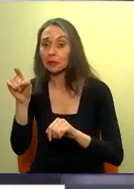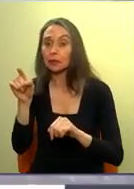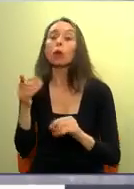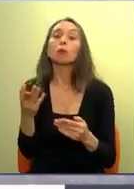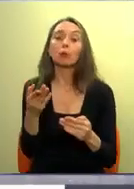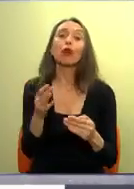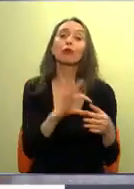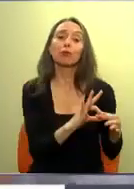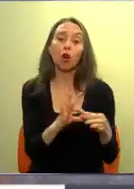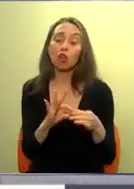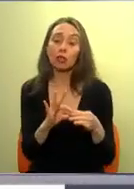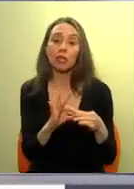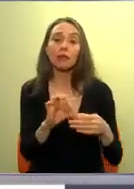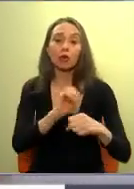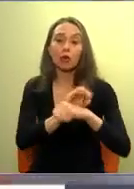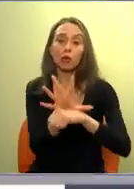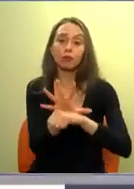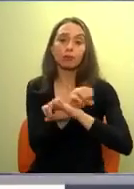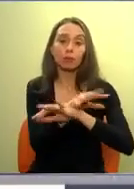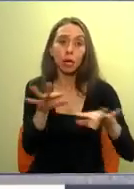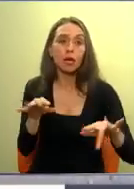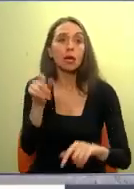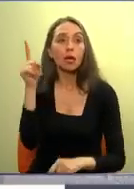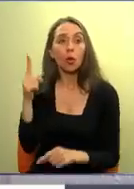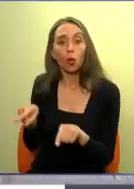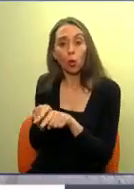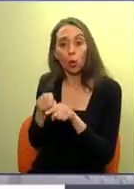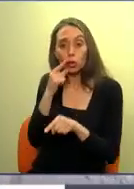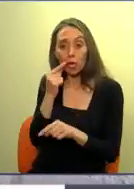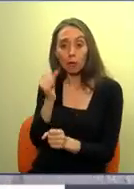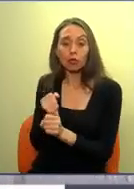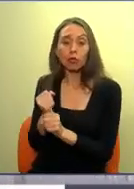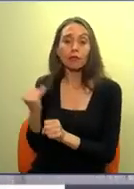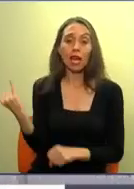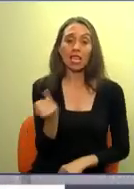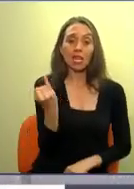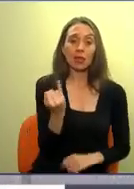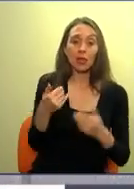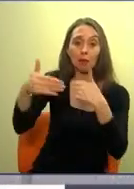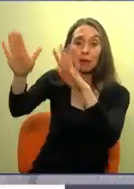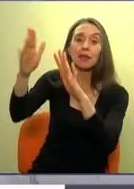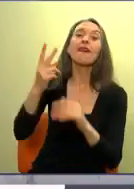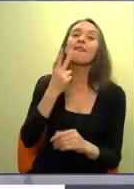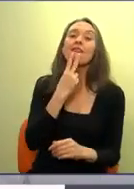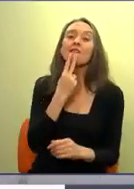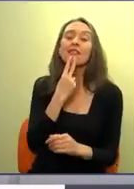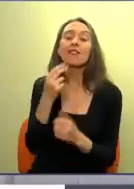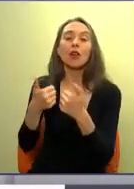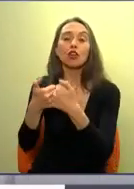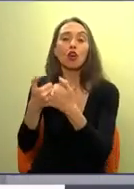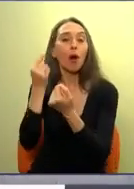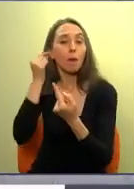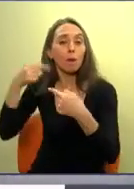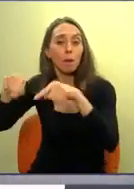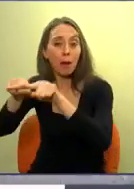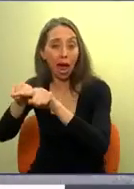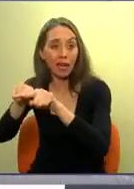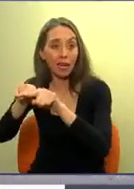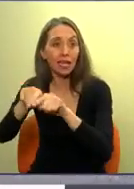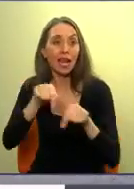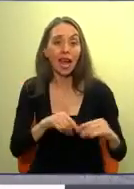pandemia. Tengo un hermano que ya se independizó, ya vive con su polola, su pareja, y bueno, aquí quedamos